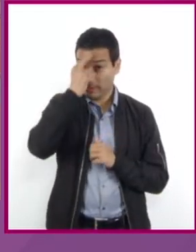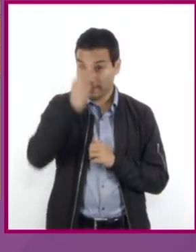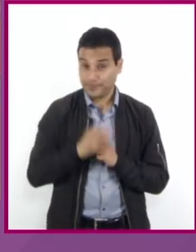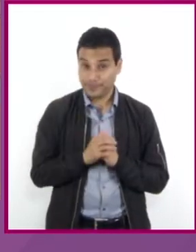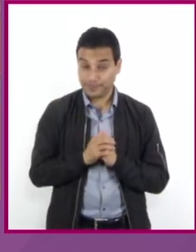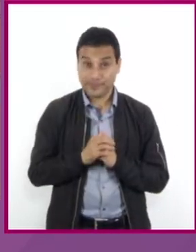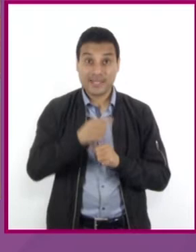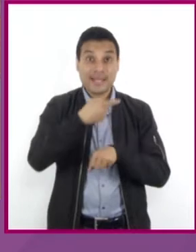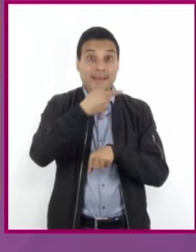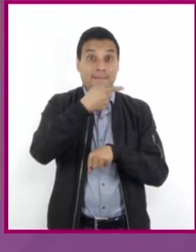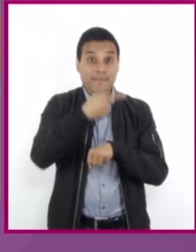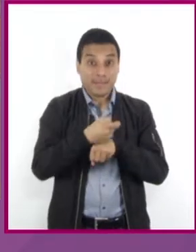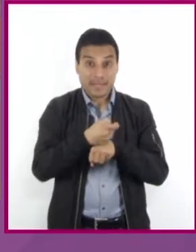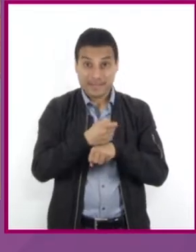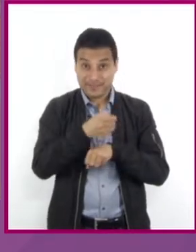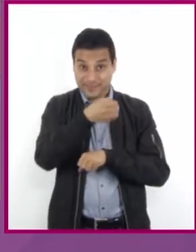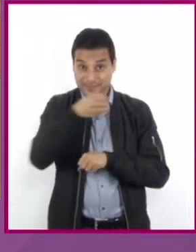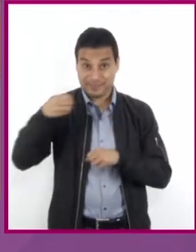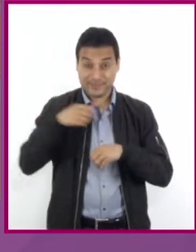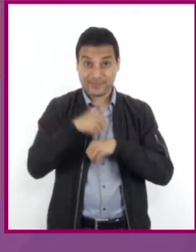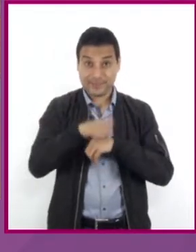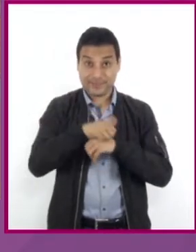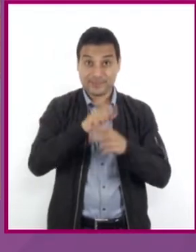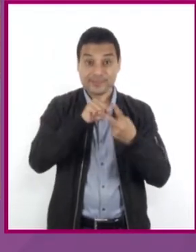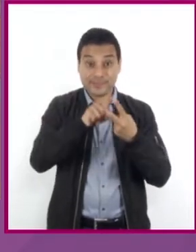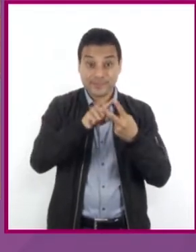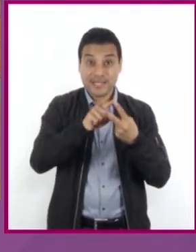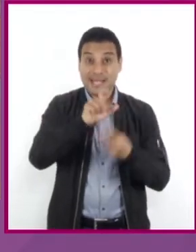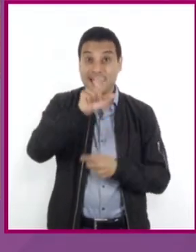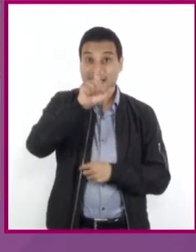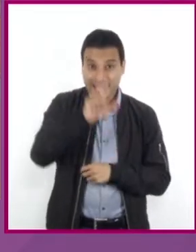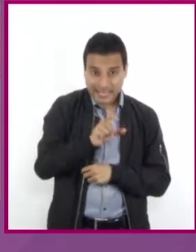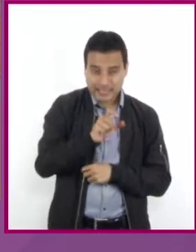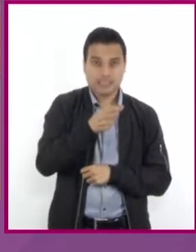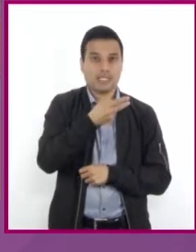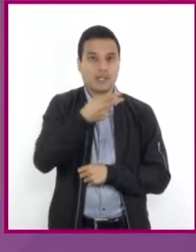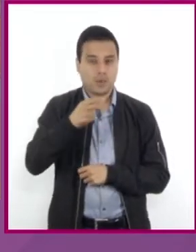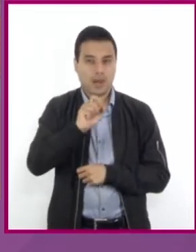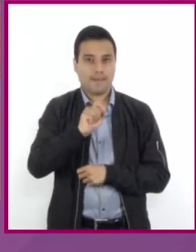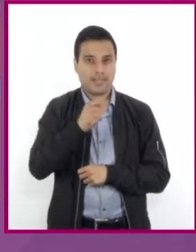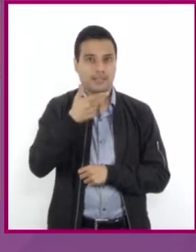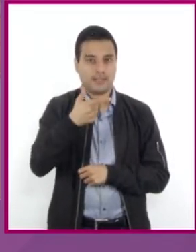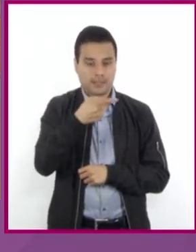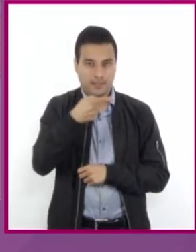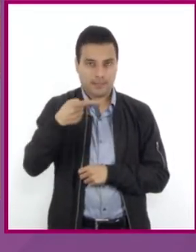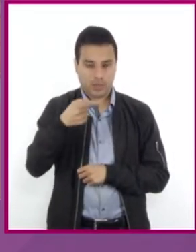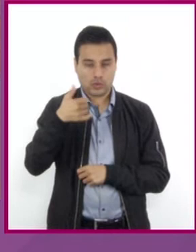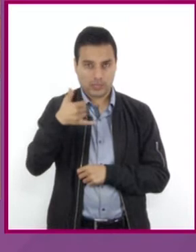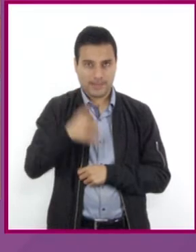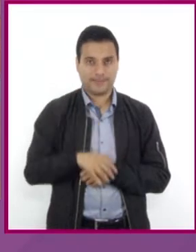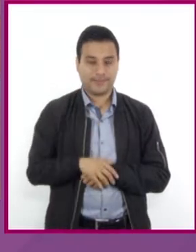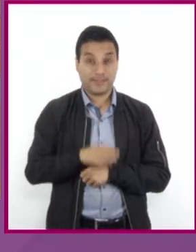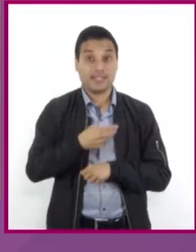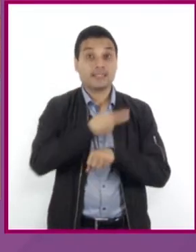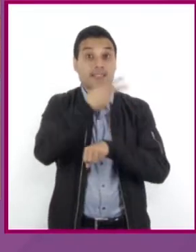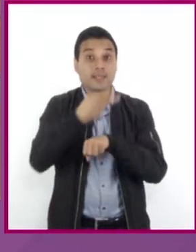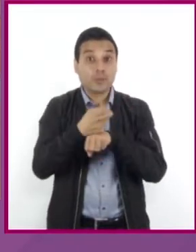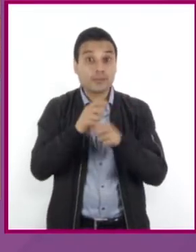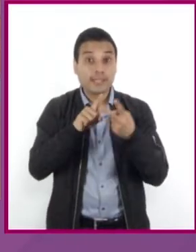la primera ecuación es x igual a 27 menos y. Y la segunda,